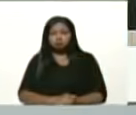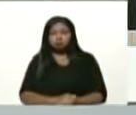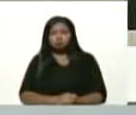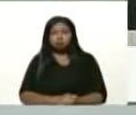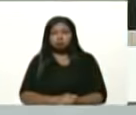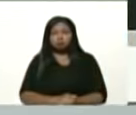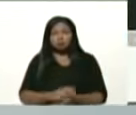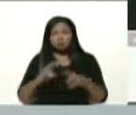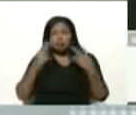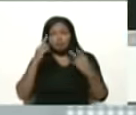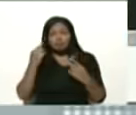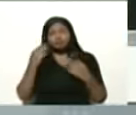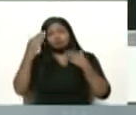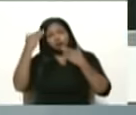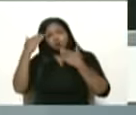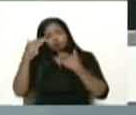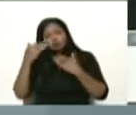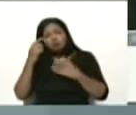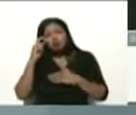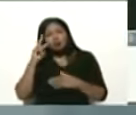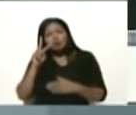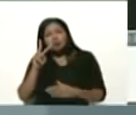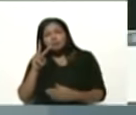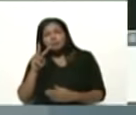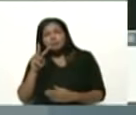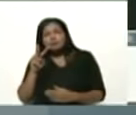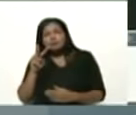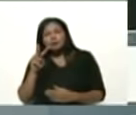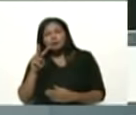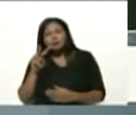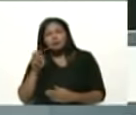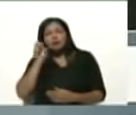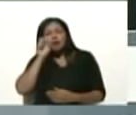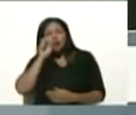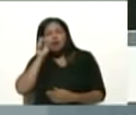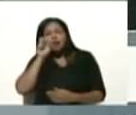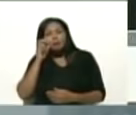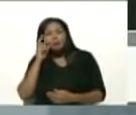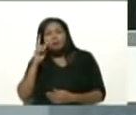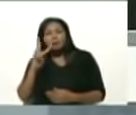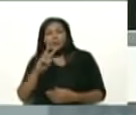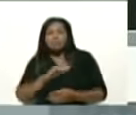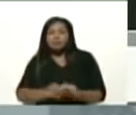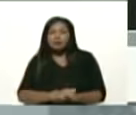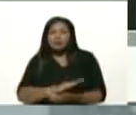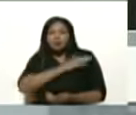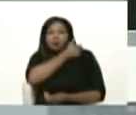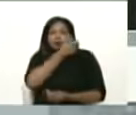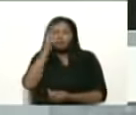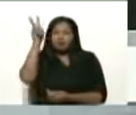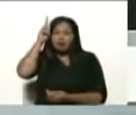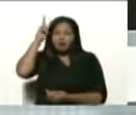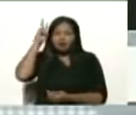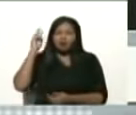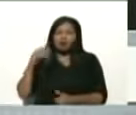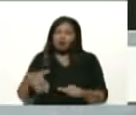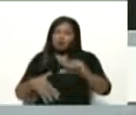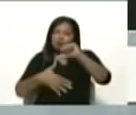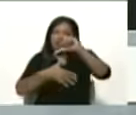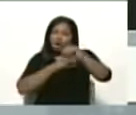Bueno, mi saludo, por ahí vi a don Evo Morales Ayma, el jefe indio del sur.